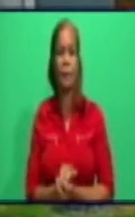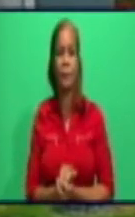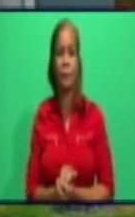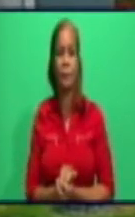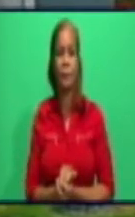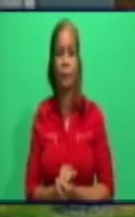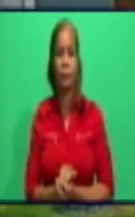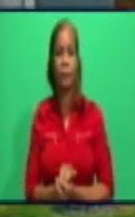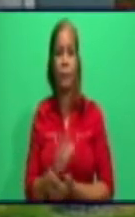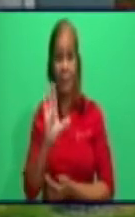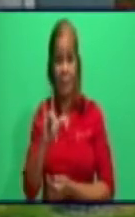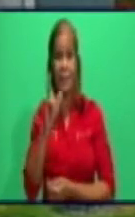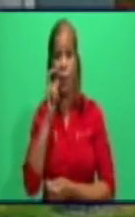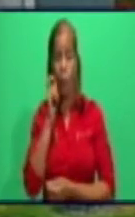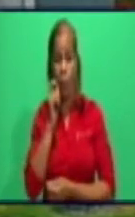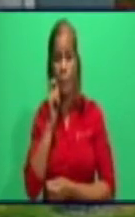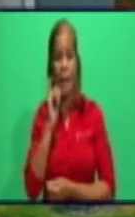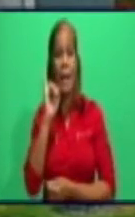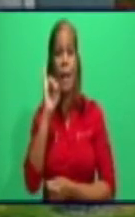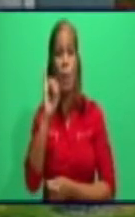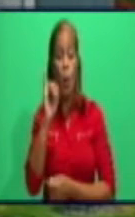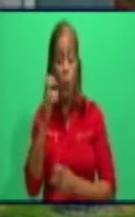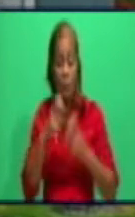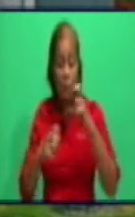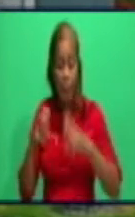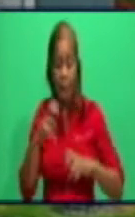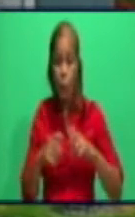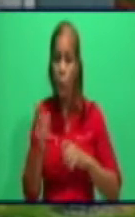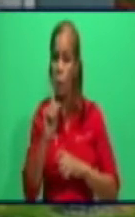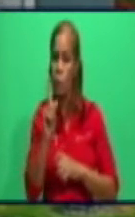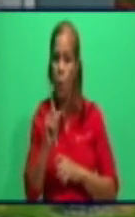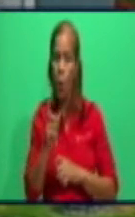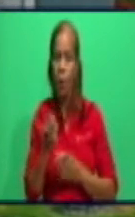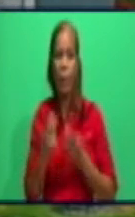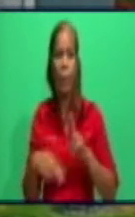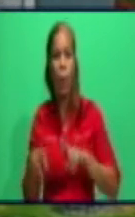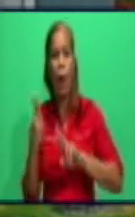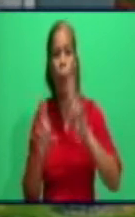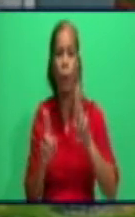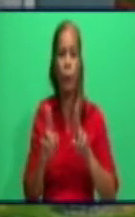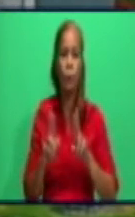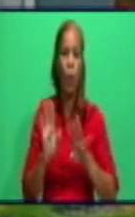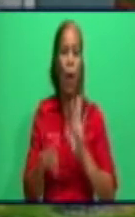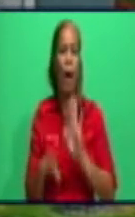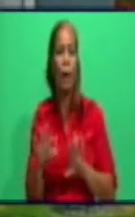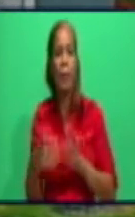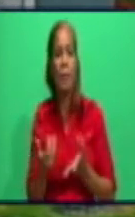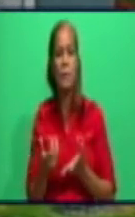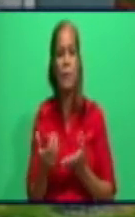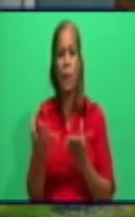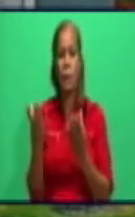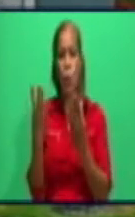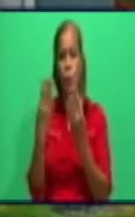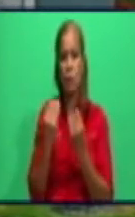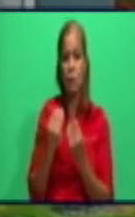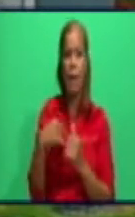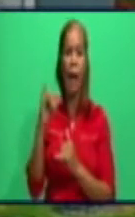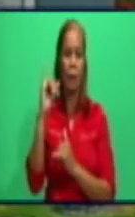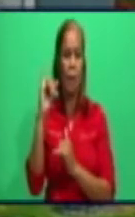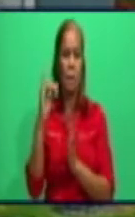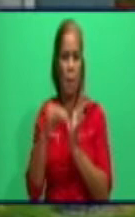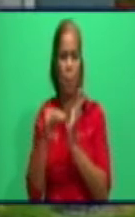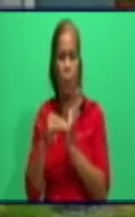dice él que los inspectores no se ponen de acuerdo, que algunos le dicen que están autorizados hasta las 6, que otros les dicen que están